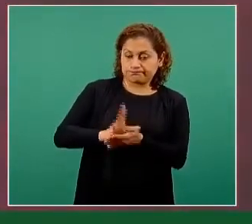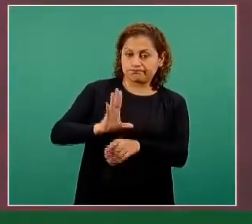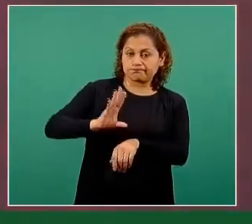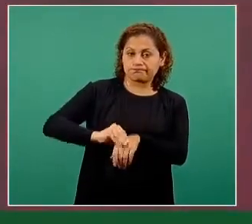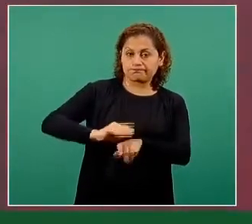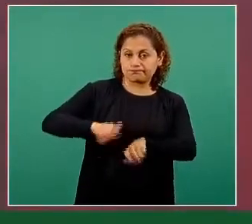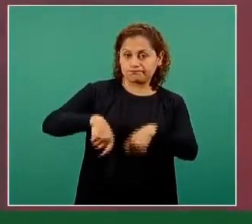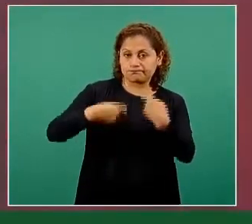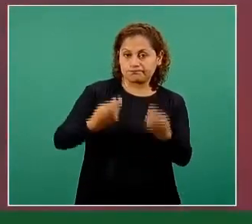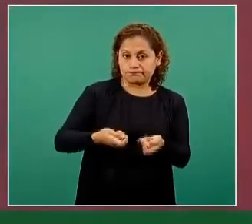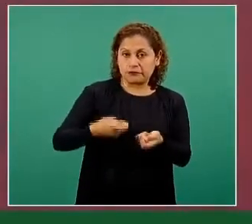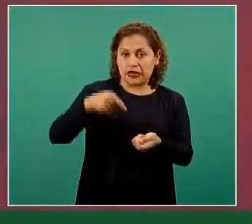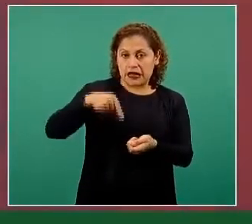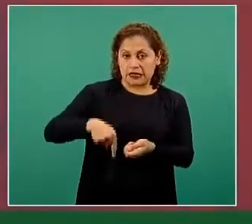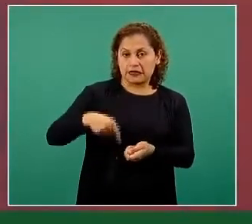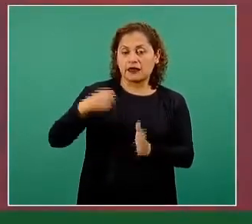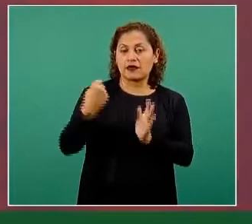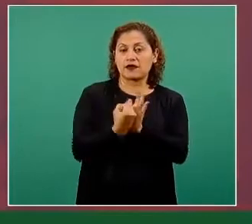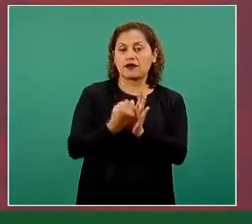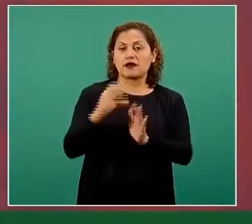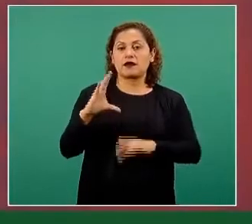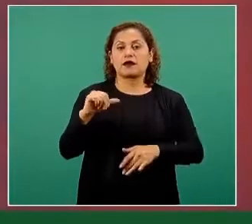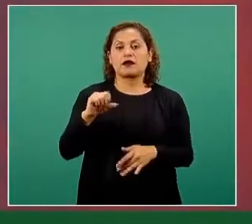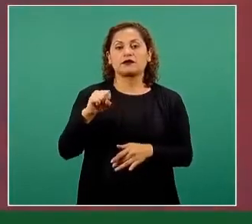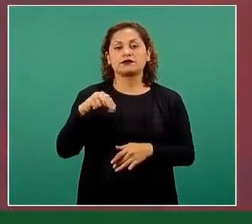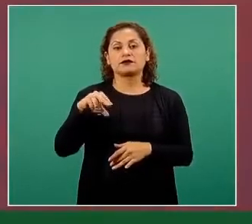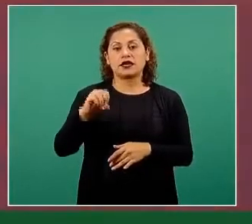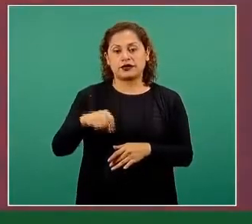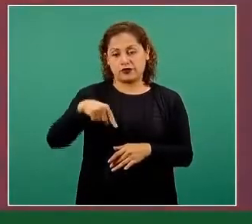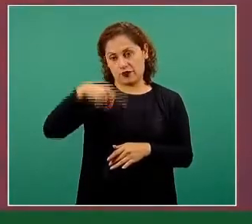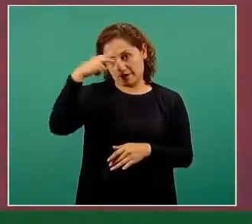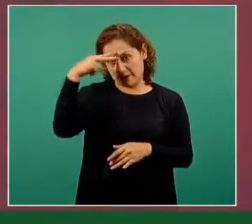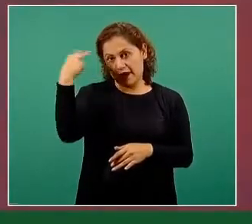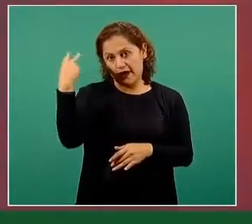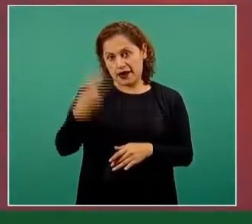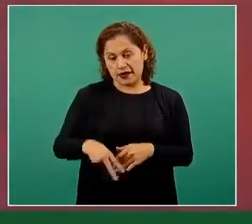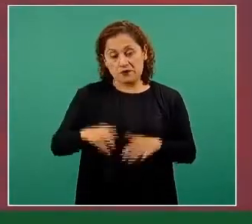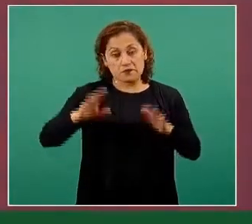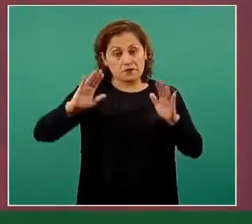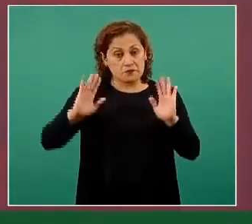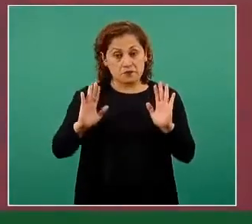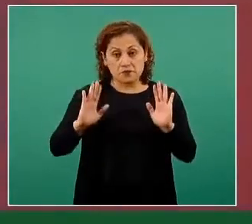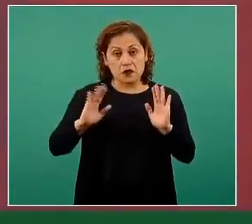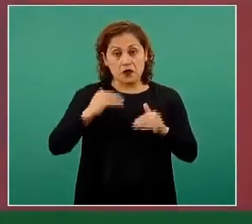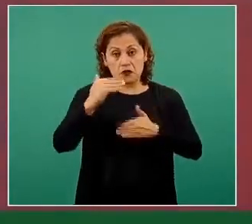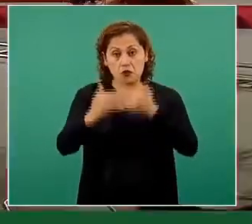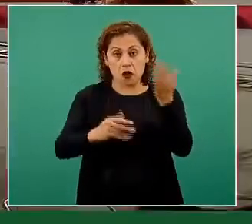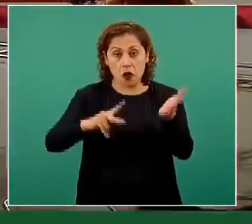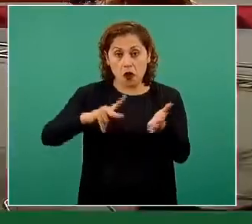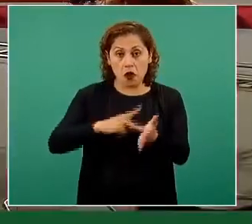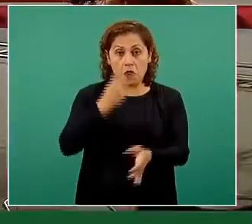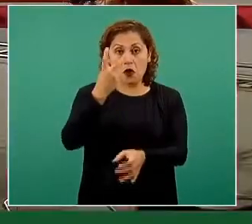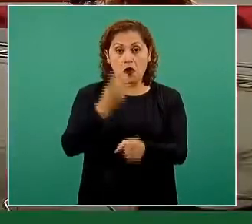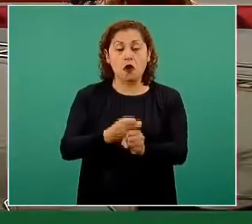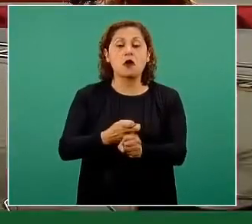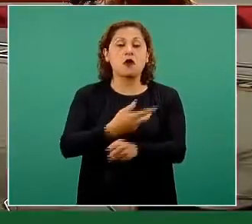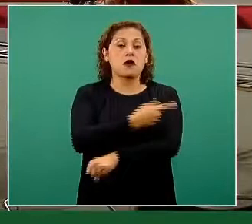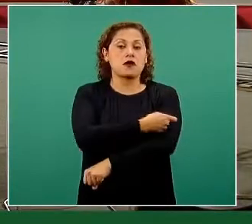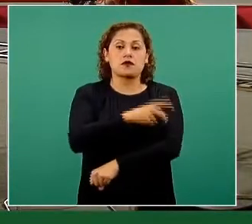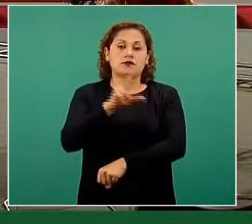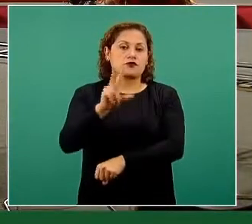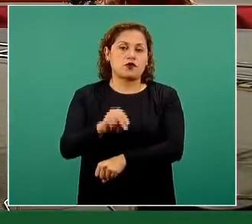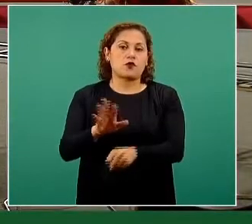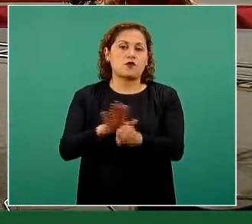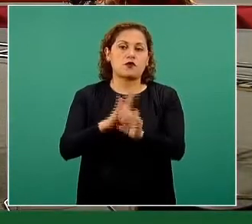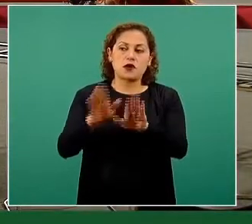CanSino en México y hasta donde tenemos conocimiento y lo exploramos continuamente no existe ninguna evidencia